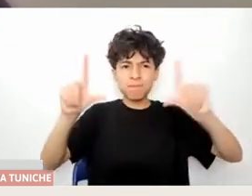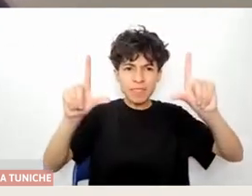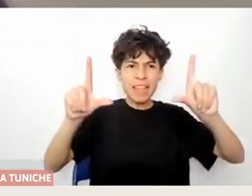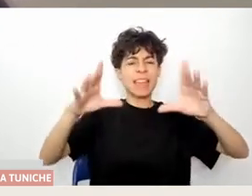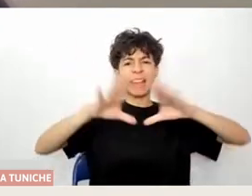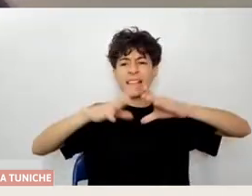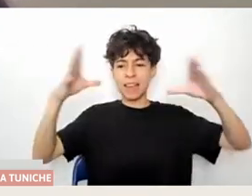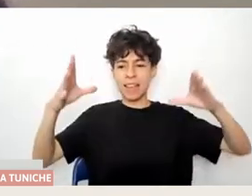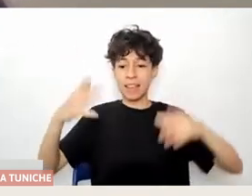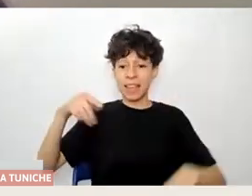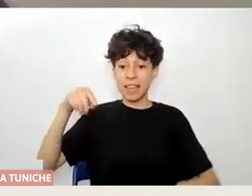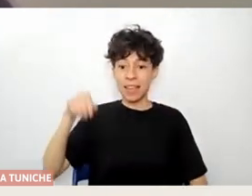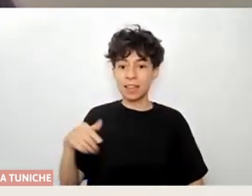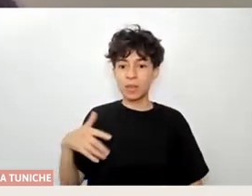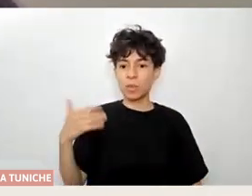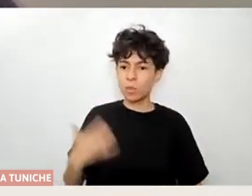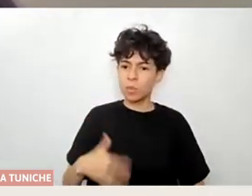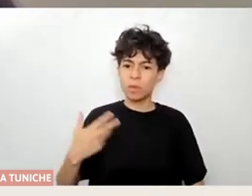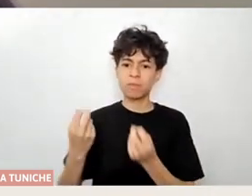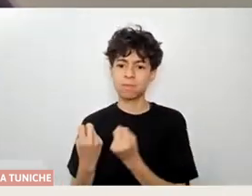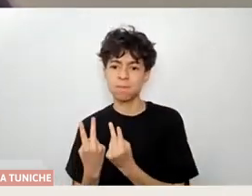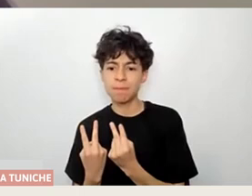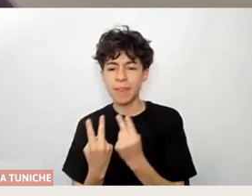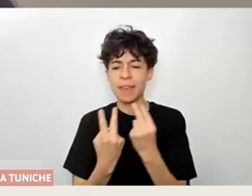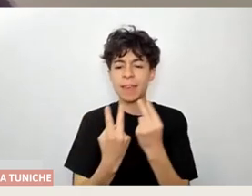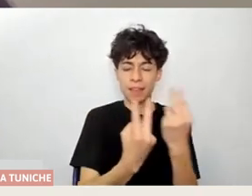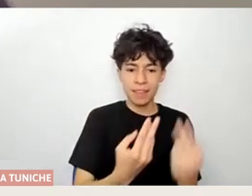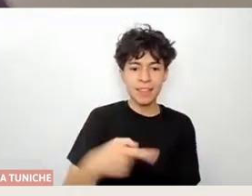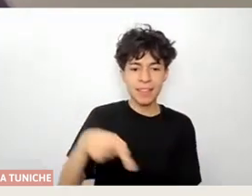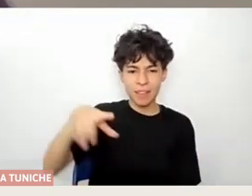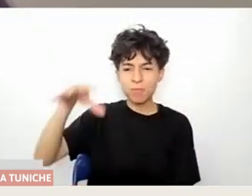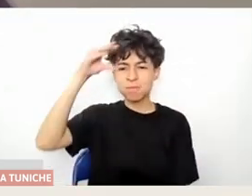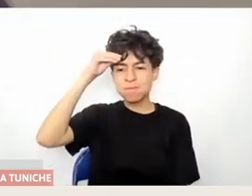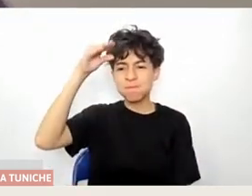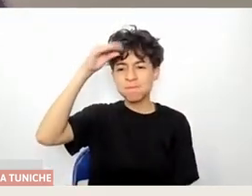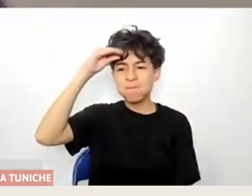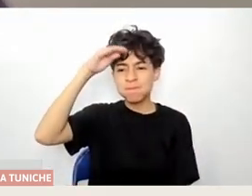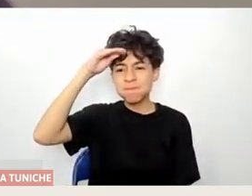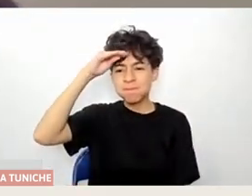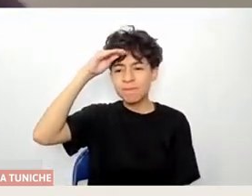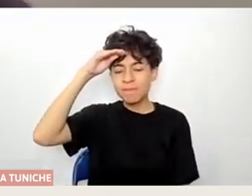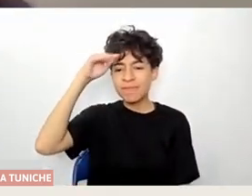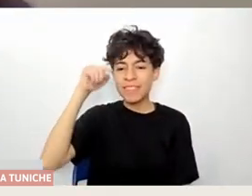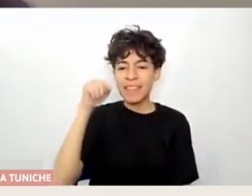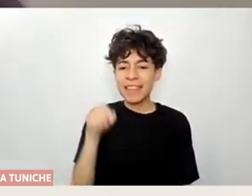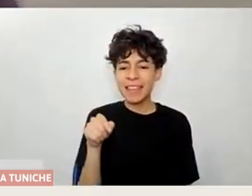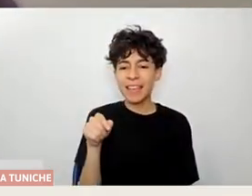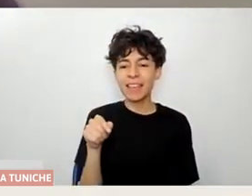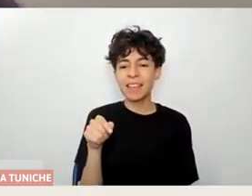Implicó todo un viaje de experiencia, y fue un aprendizaje